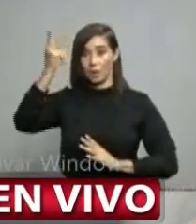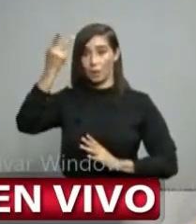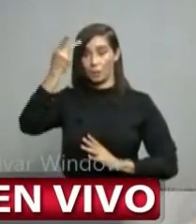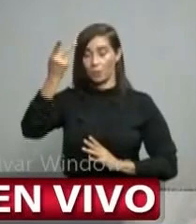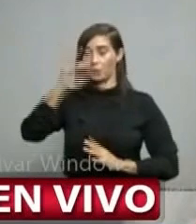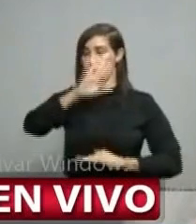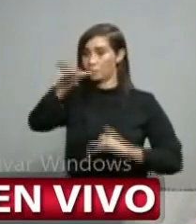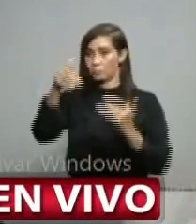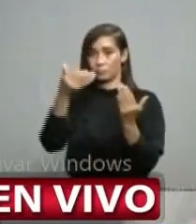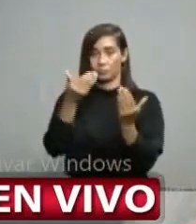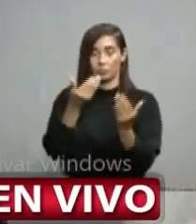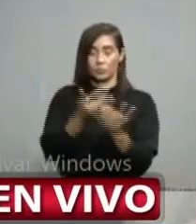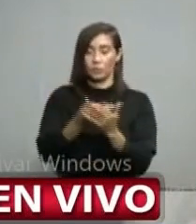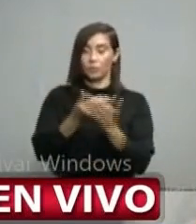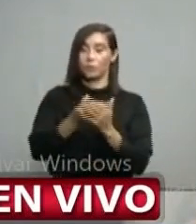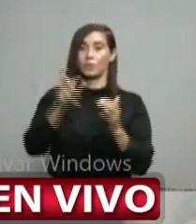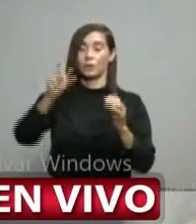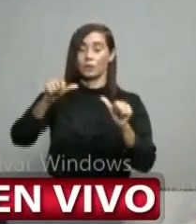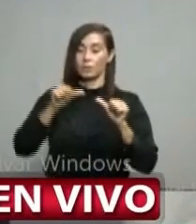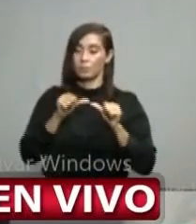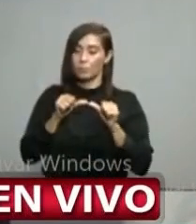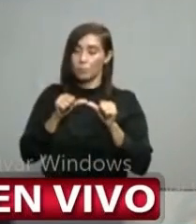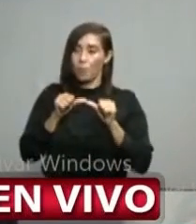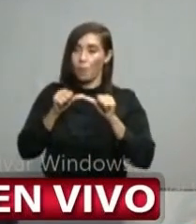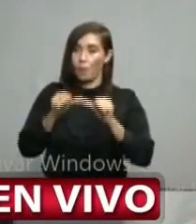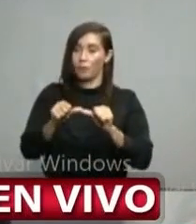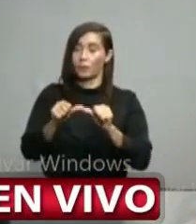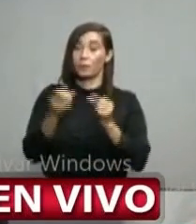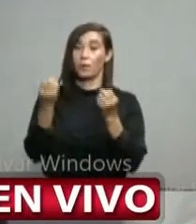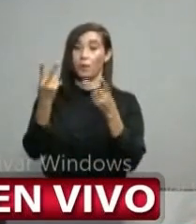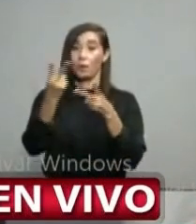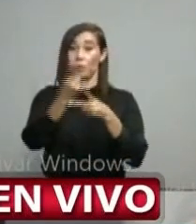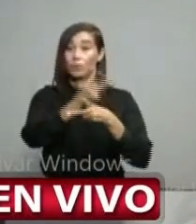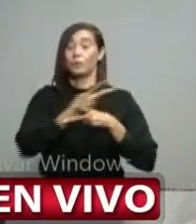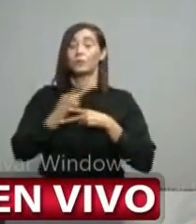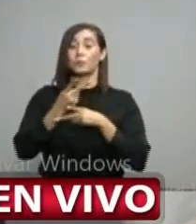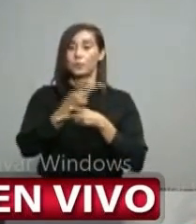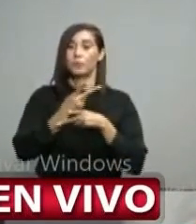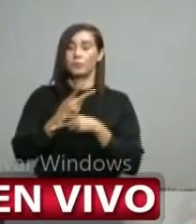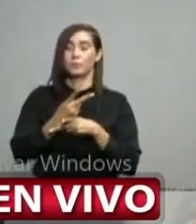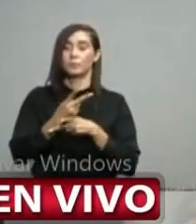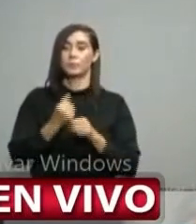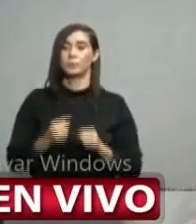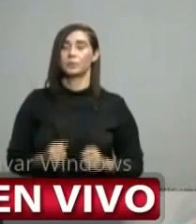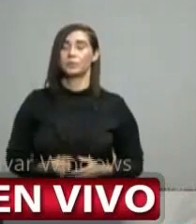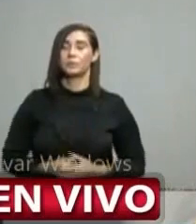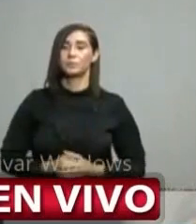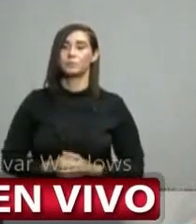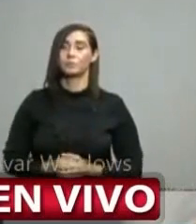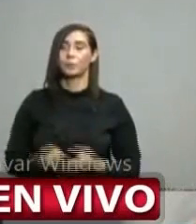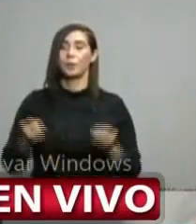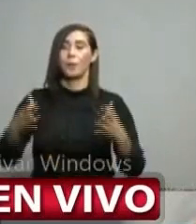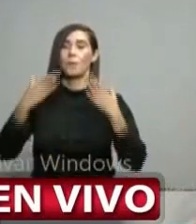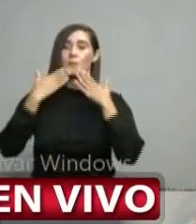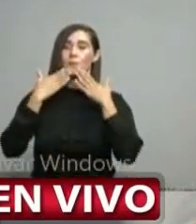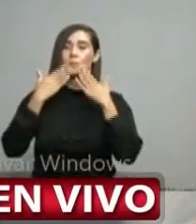es así como funciona la vida y por tanto todos esos factores tenemos que tomarlo en cuenta muchas gracias